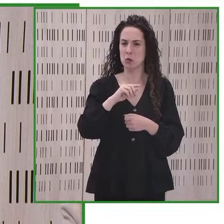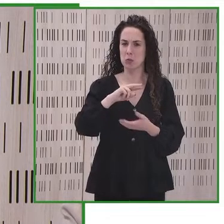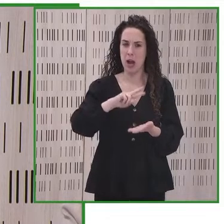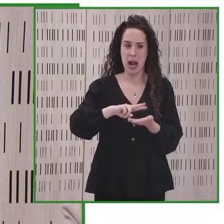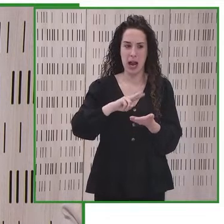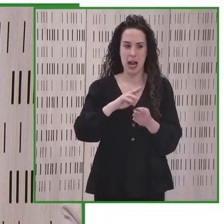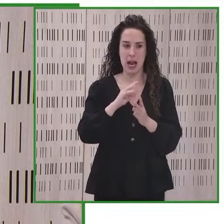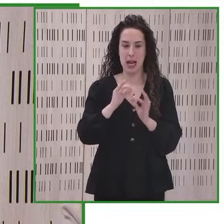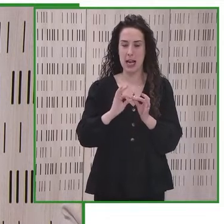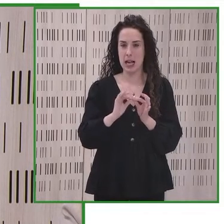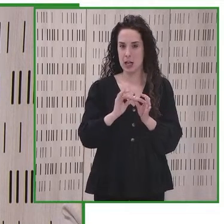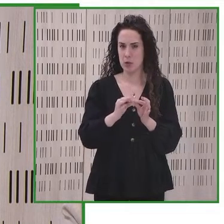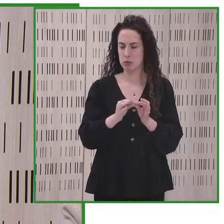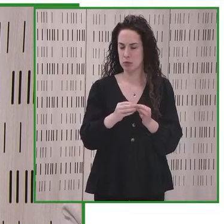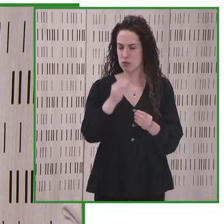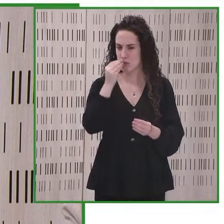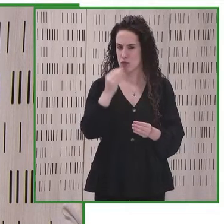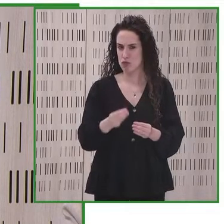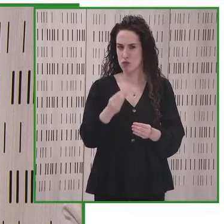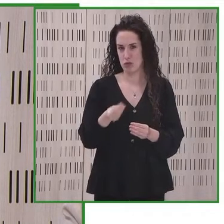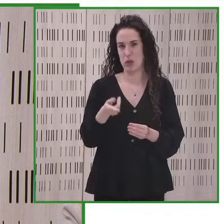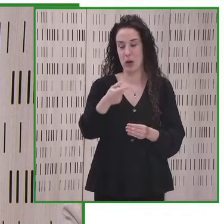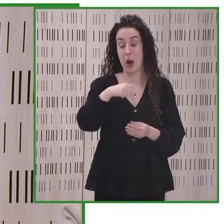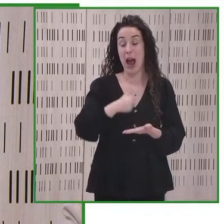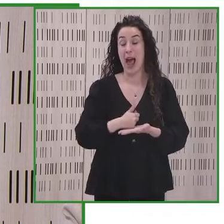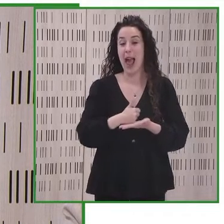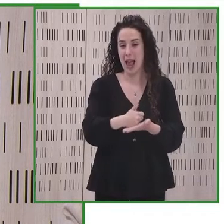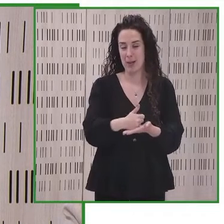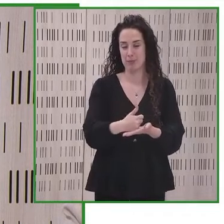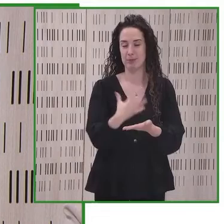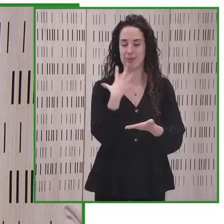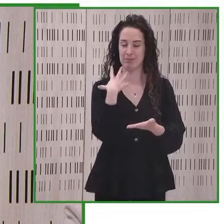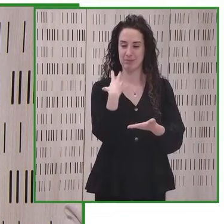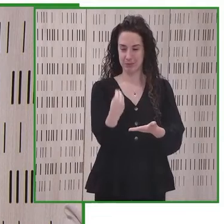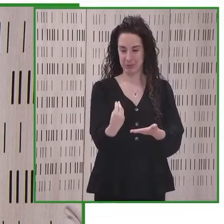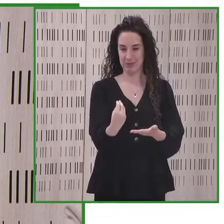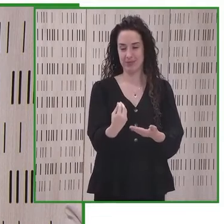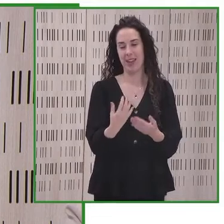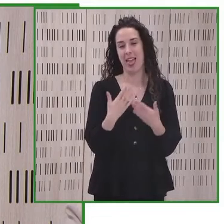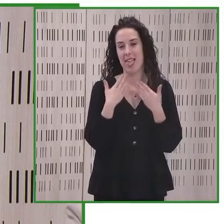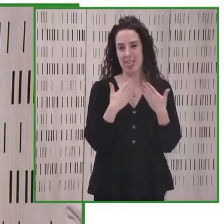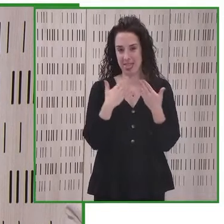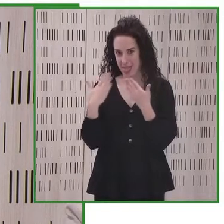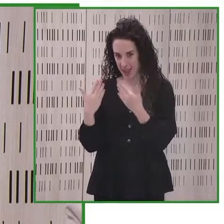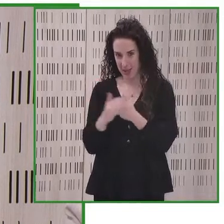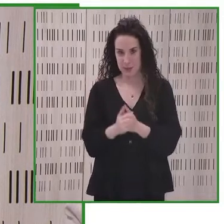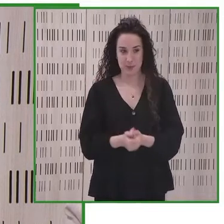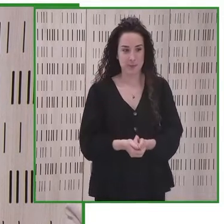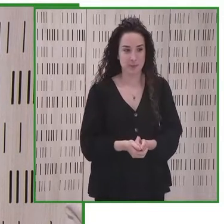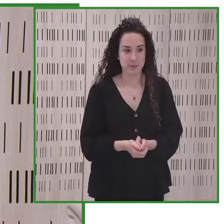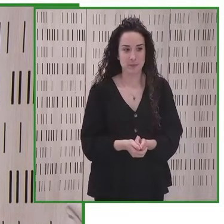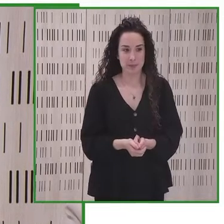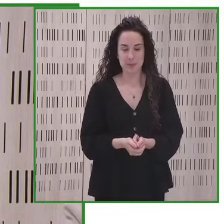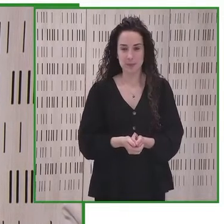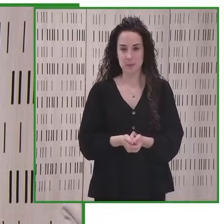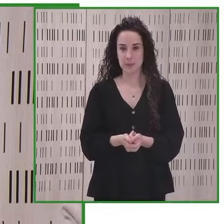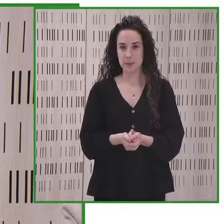Pero tengo que decir que el idioma no es una barrera en esta conferencia, porque hoy contamos con